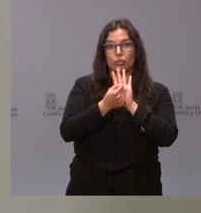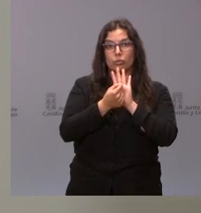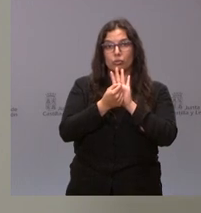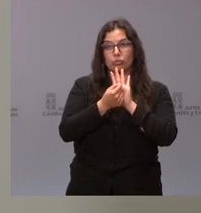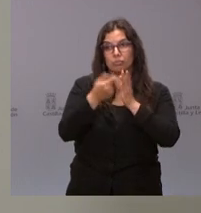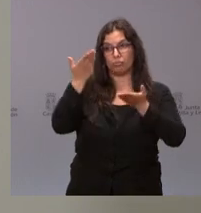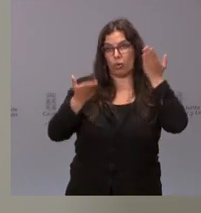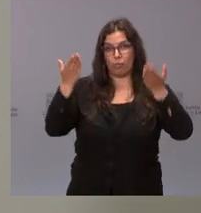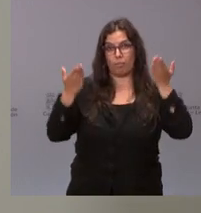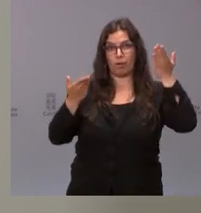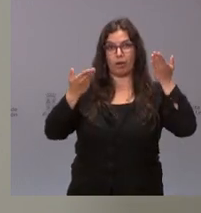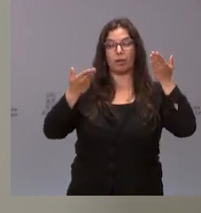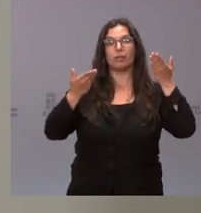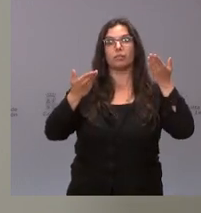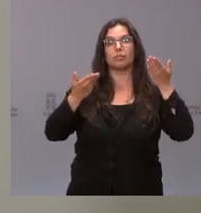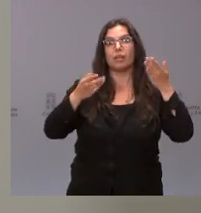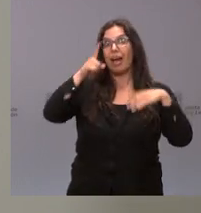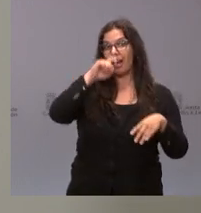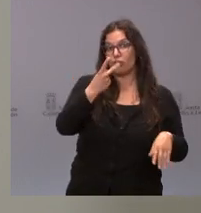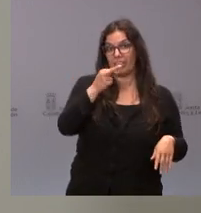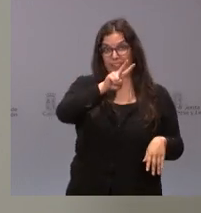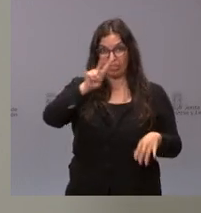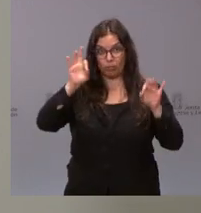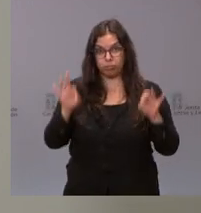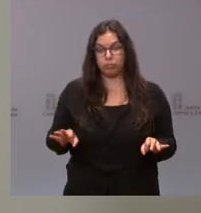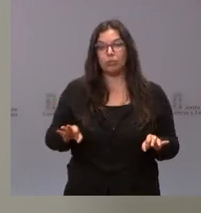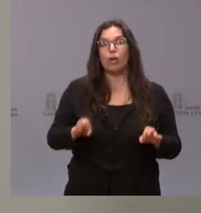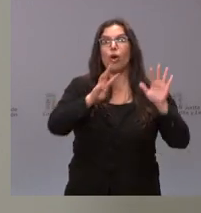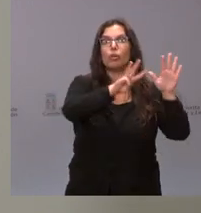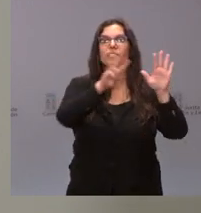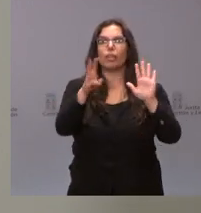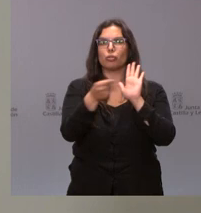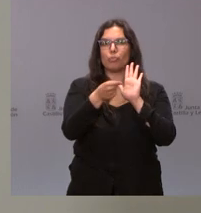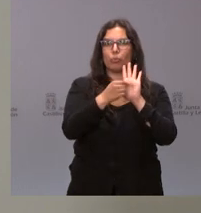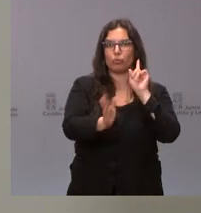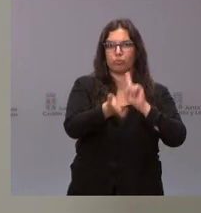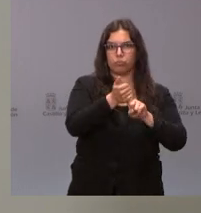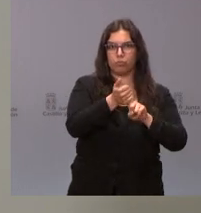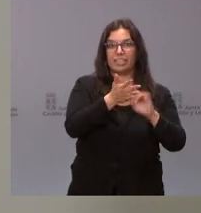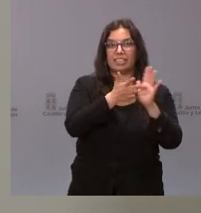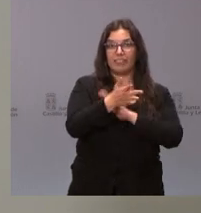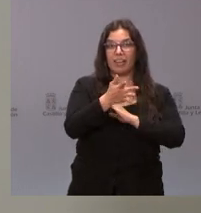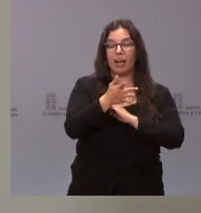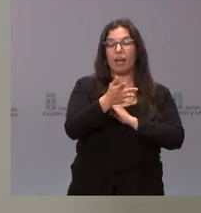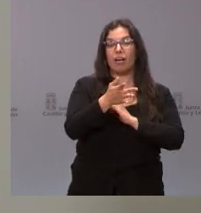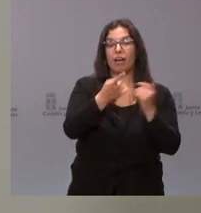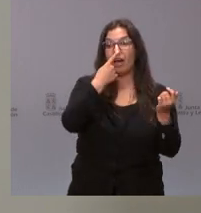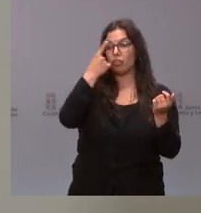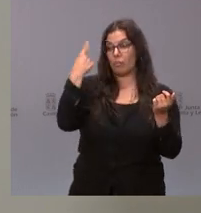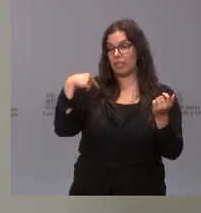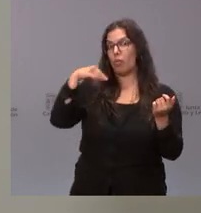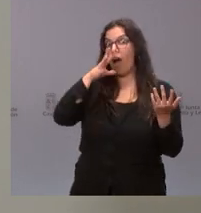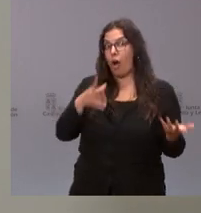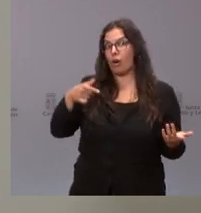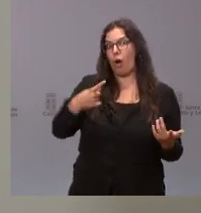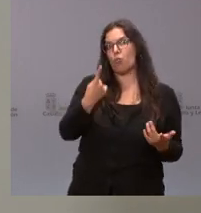baremo relativo ya al año 2022 es de 88 puntos. Es un punto más de lo que tuvimos en el año pasado